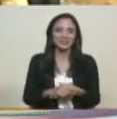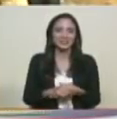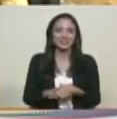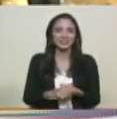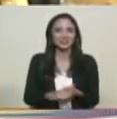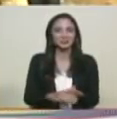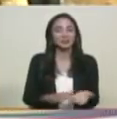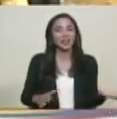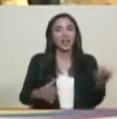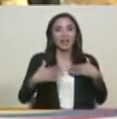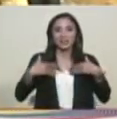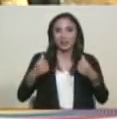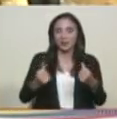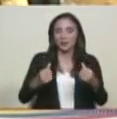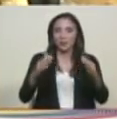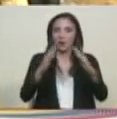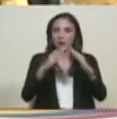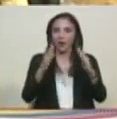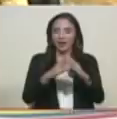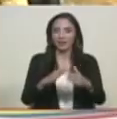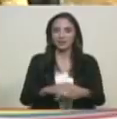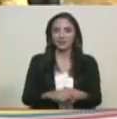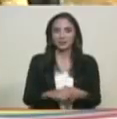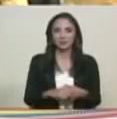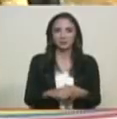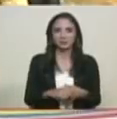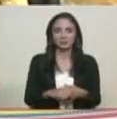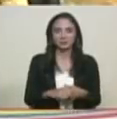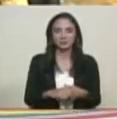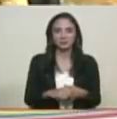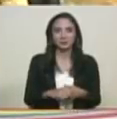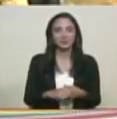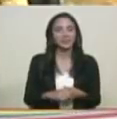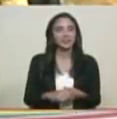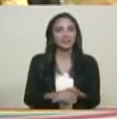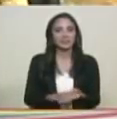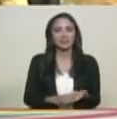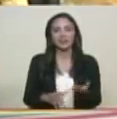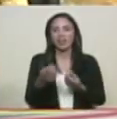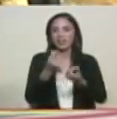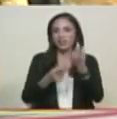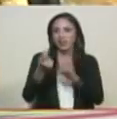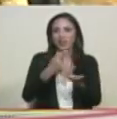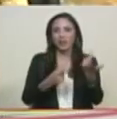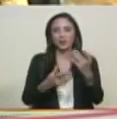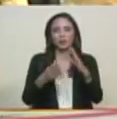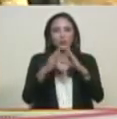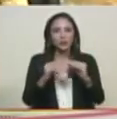vivienda, en salud, en riqueza para el país, en riqueza nacional.